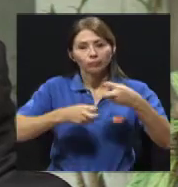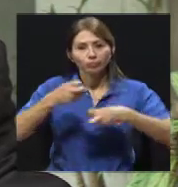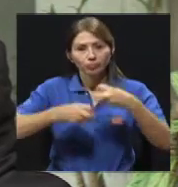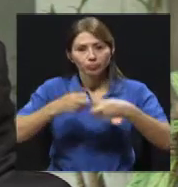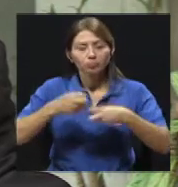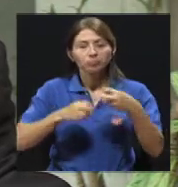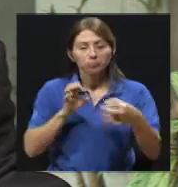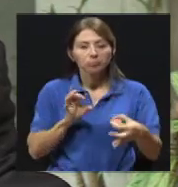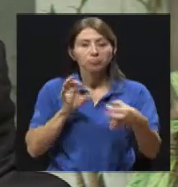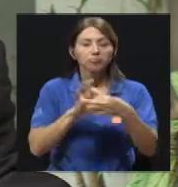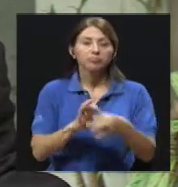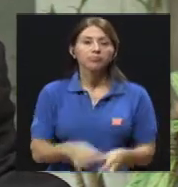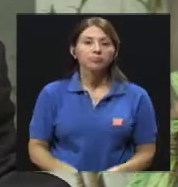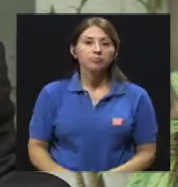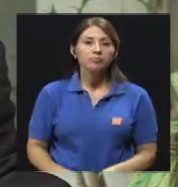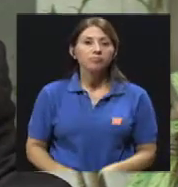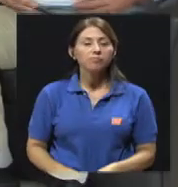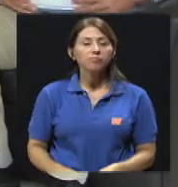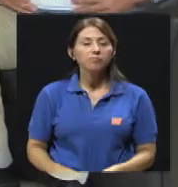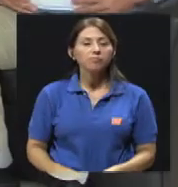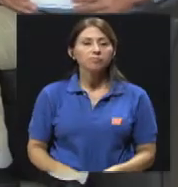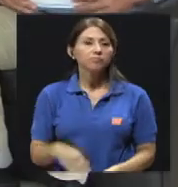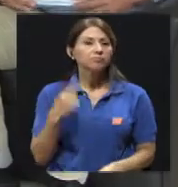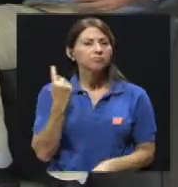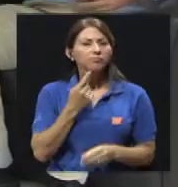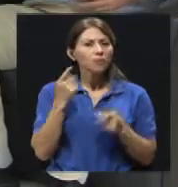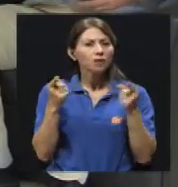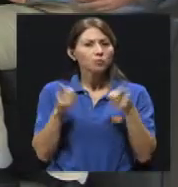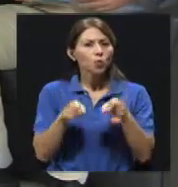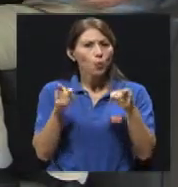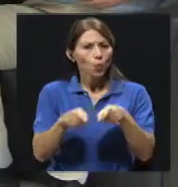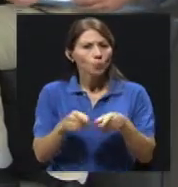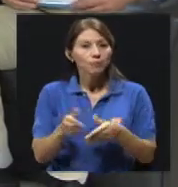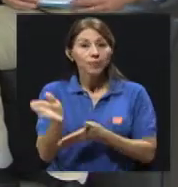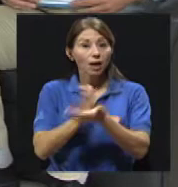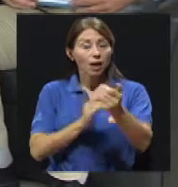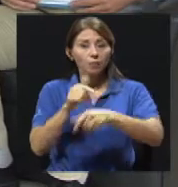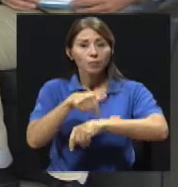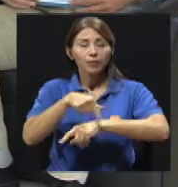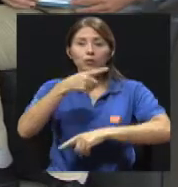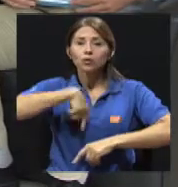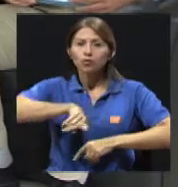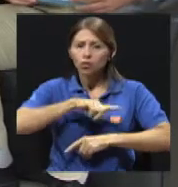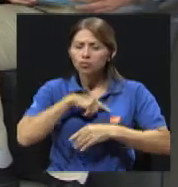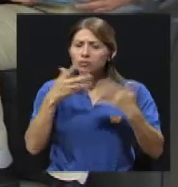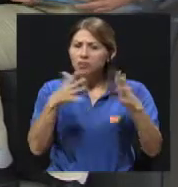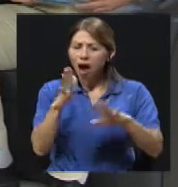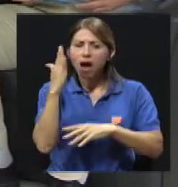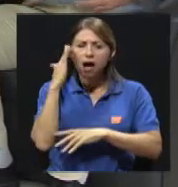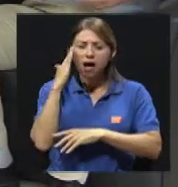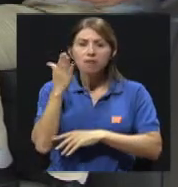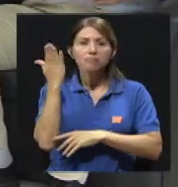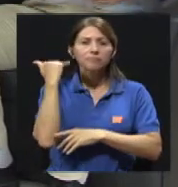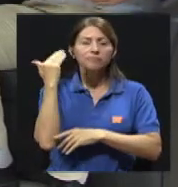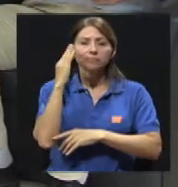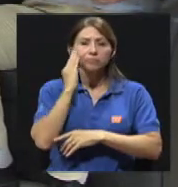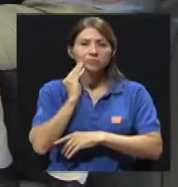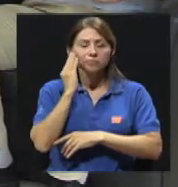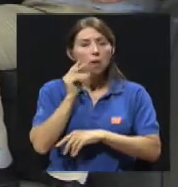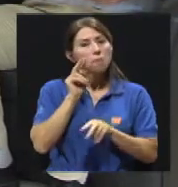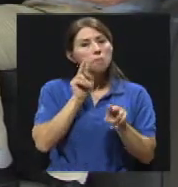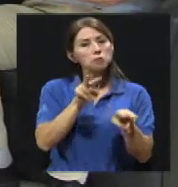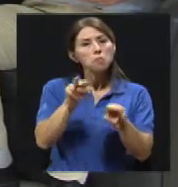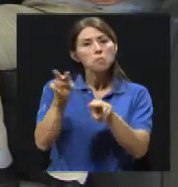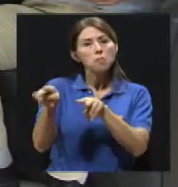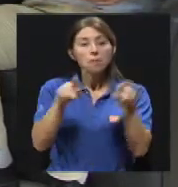estos aspectos. Sí, es muy común y en algún momento nos ha tocado vivir de que las personas